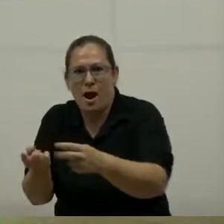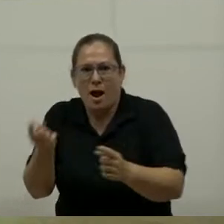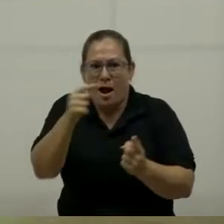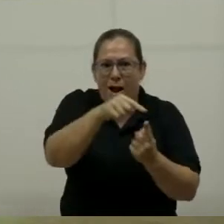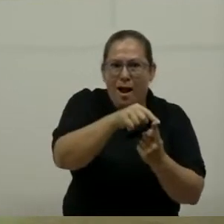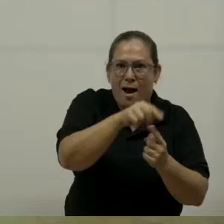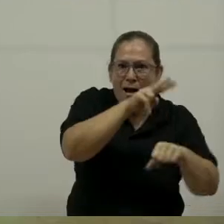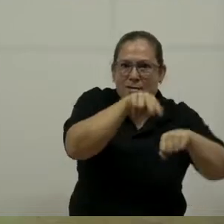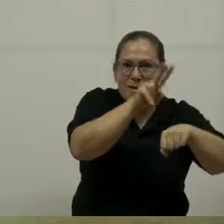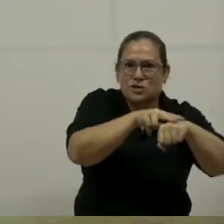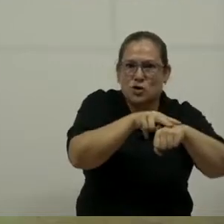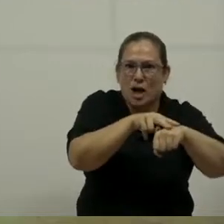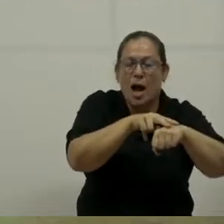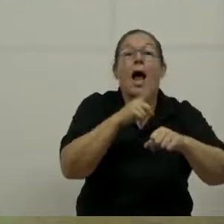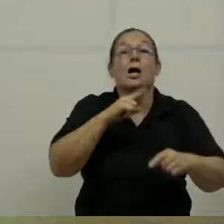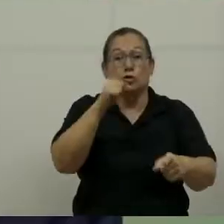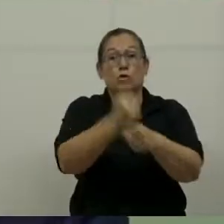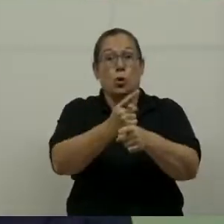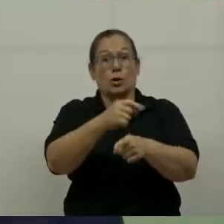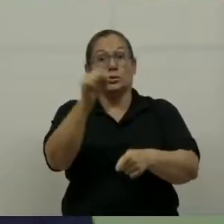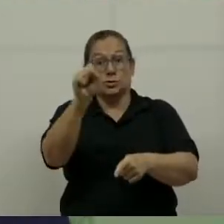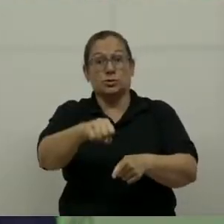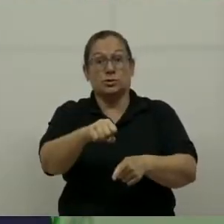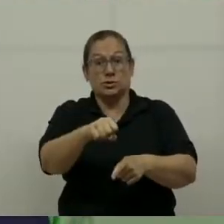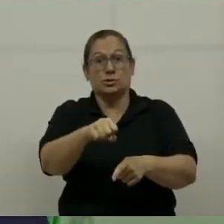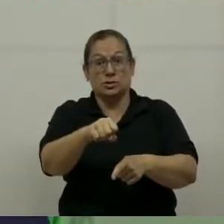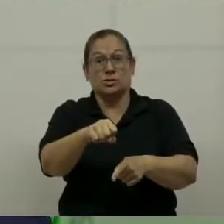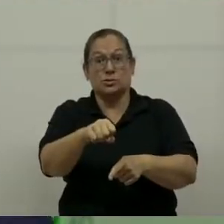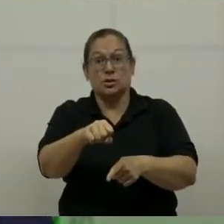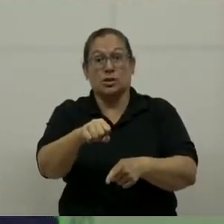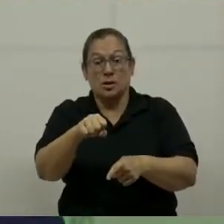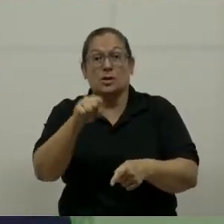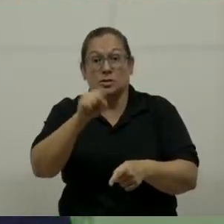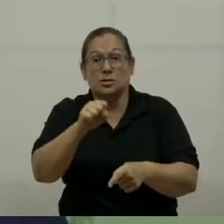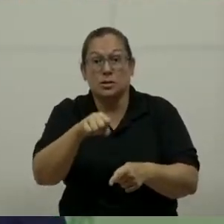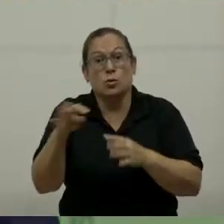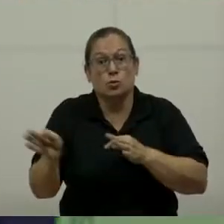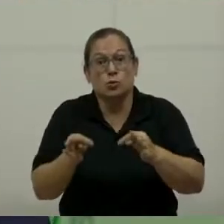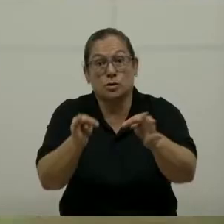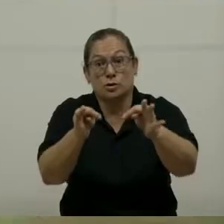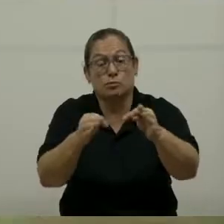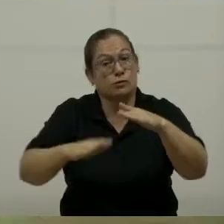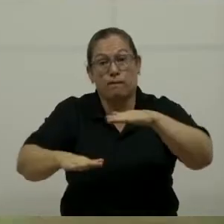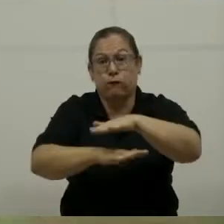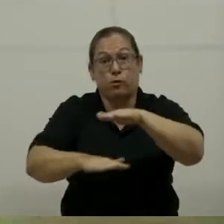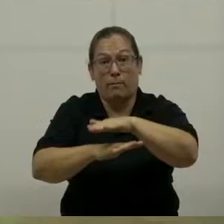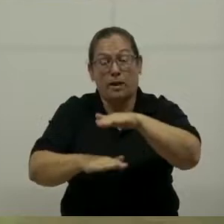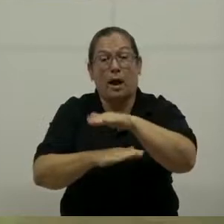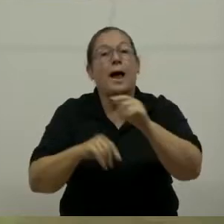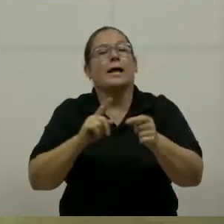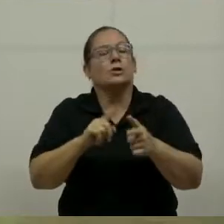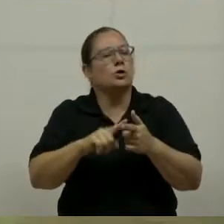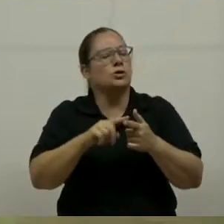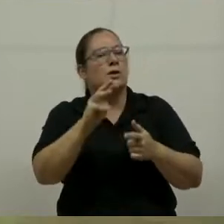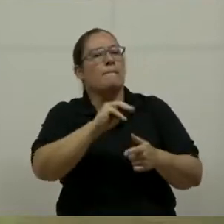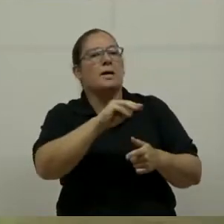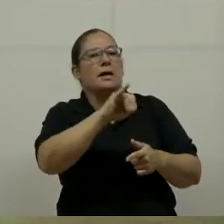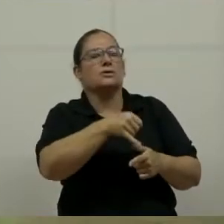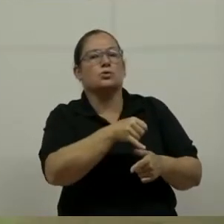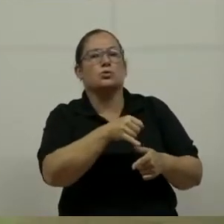nacional. Así es, porque el turismo es una de las industrias fundamentales en el desarrollo económico de Costa Rica. Bueno, y María Jesús, entonces hay que